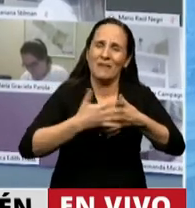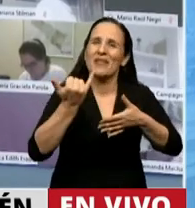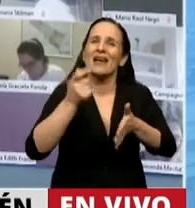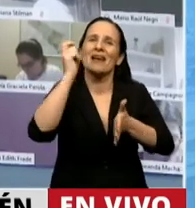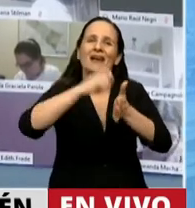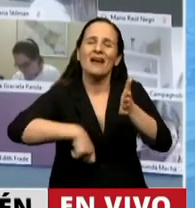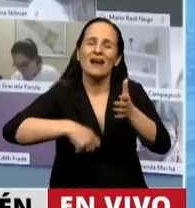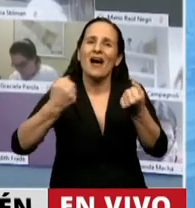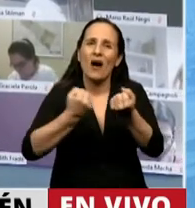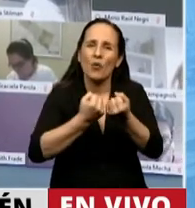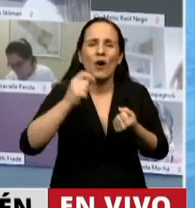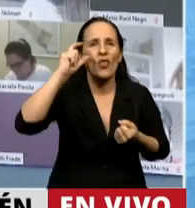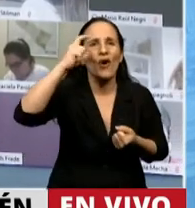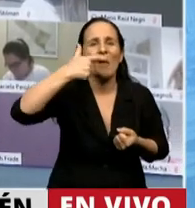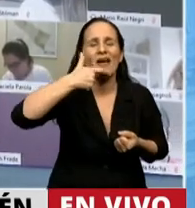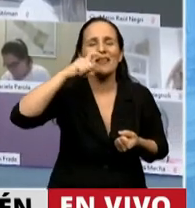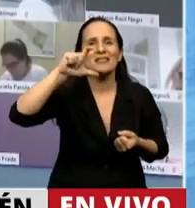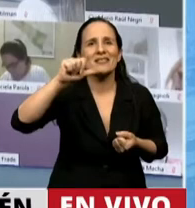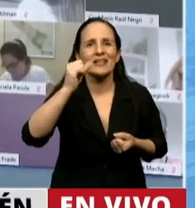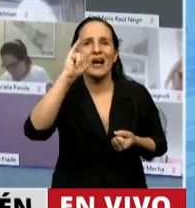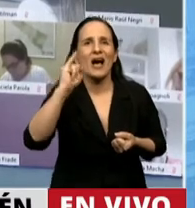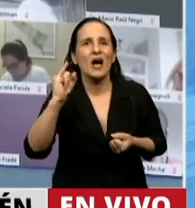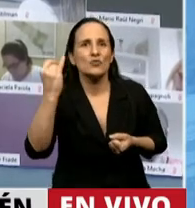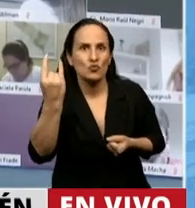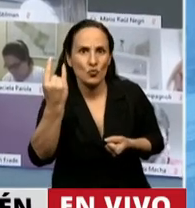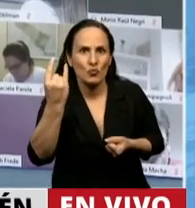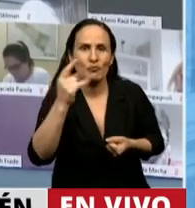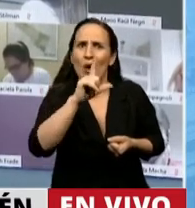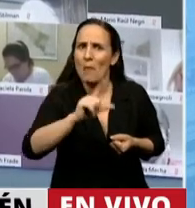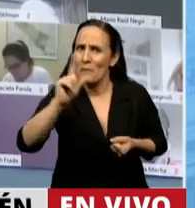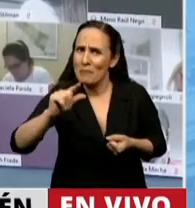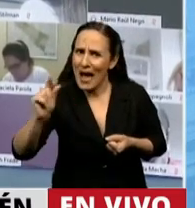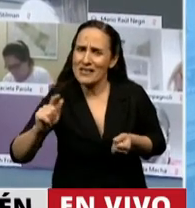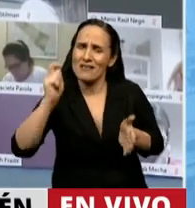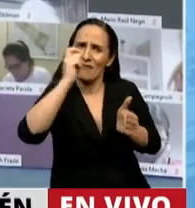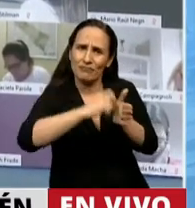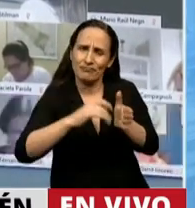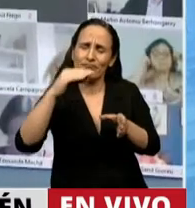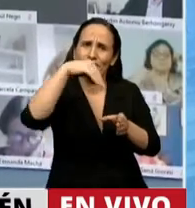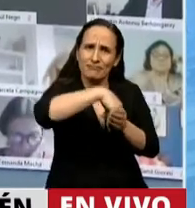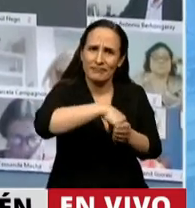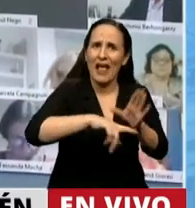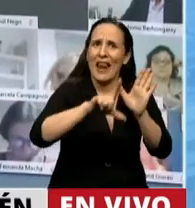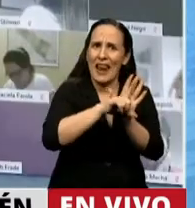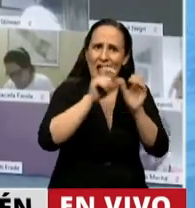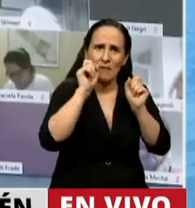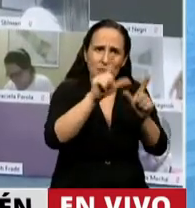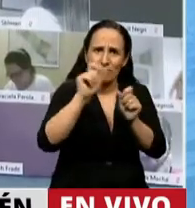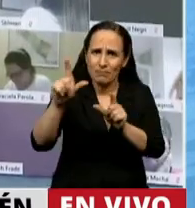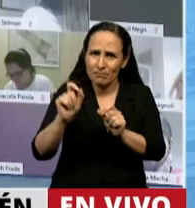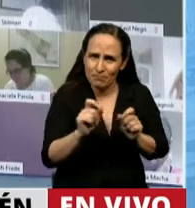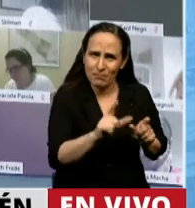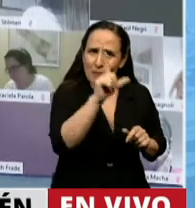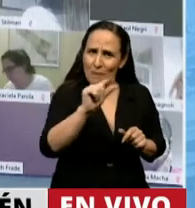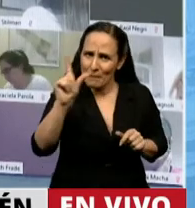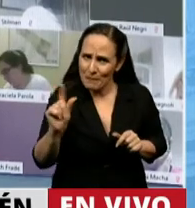Escazú, al que los países miembros suscriben mediante ley nacional. A través de la ratificación